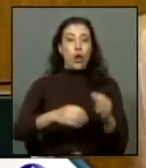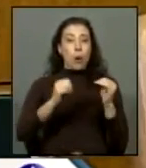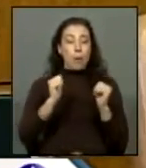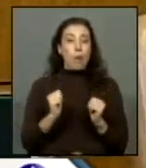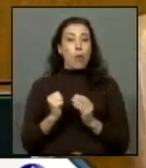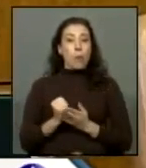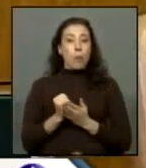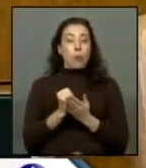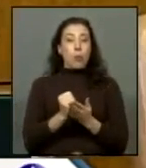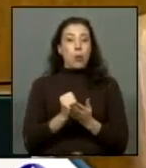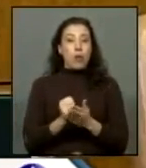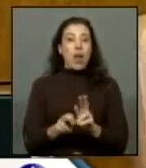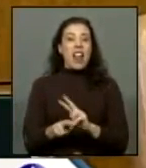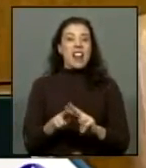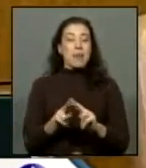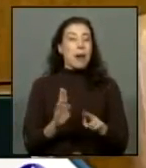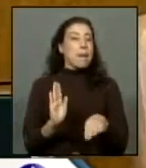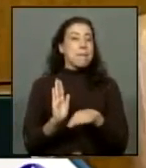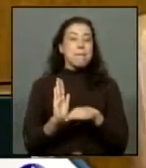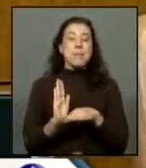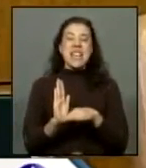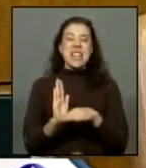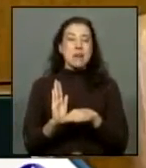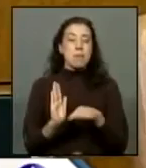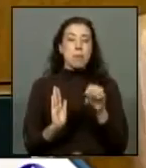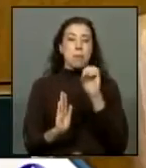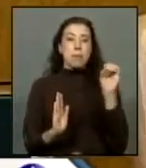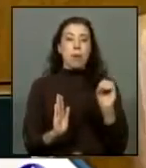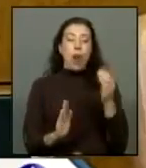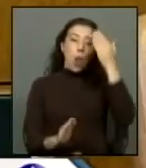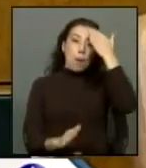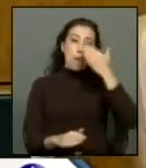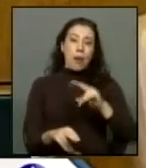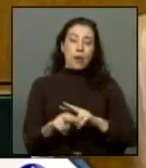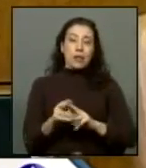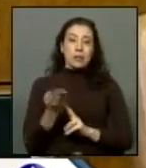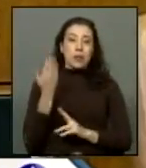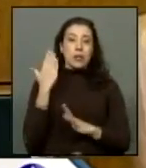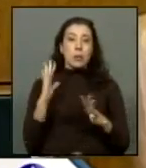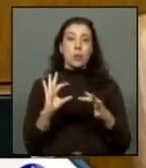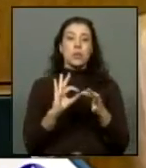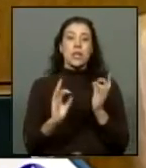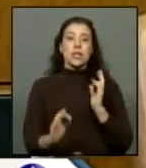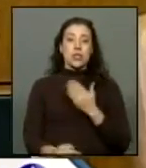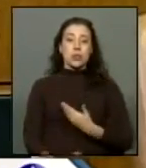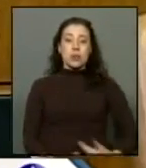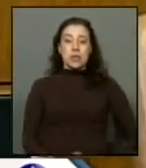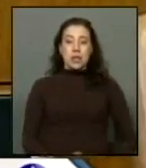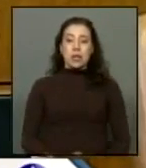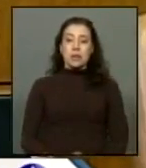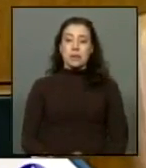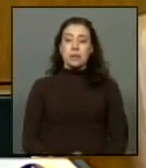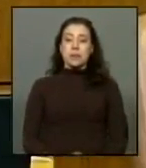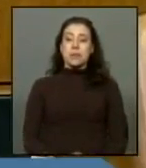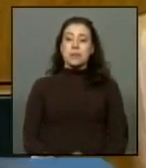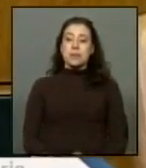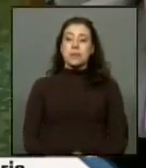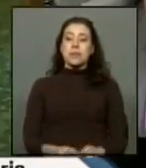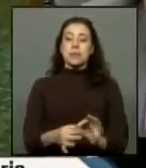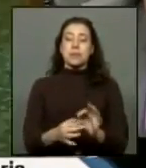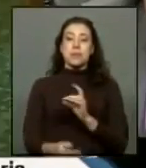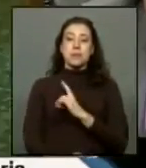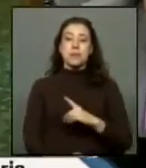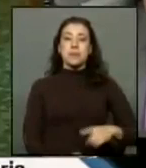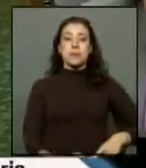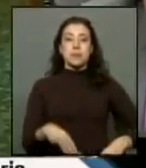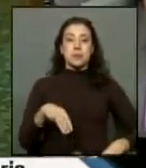colaborar en reparar en mínima proporción el mal que hemos causado muchas gracias señor presidente muchas gracias diputado señor